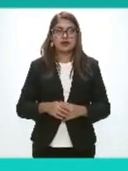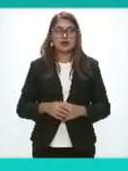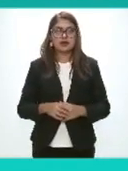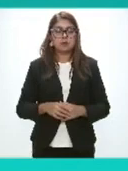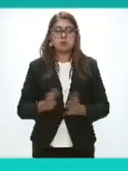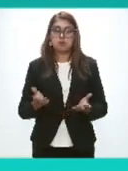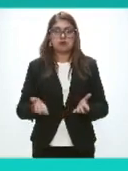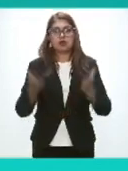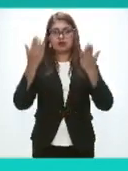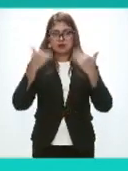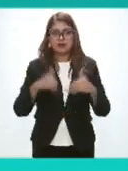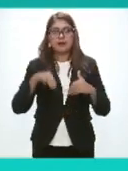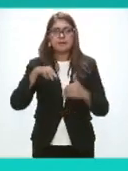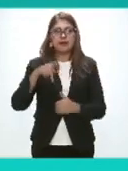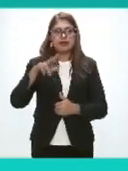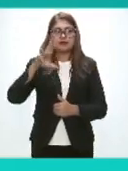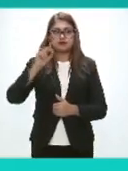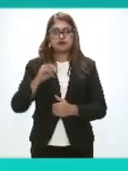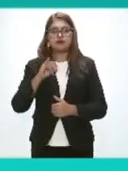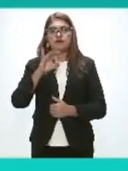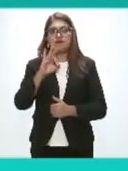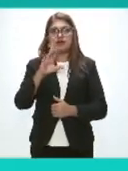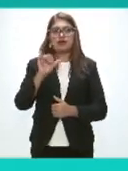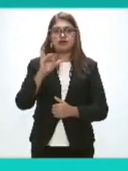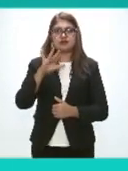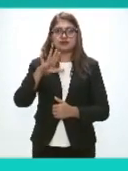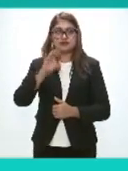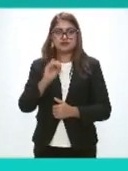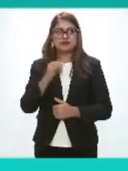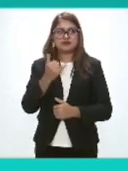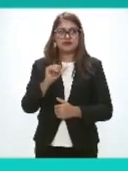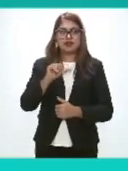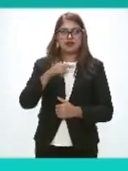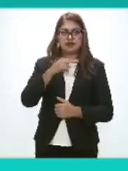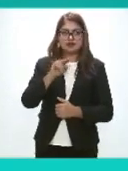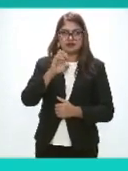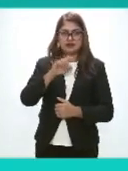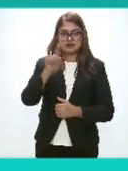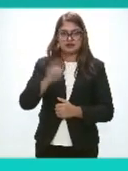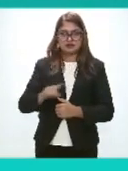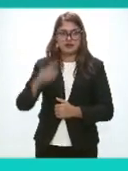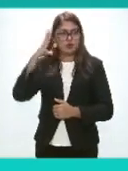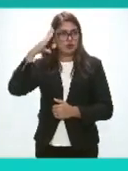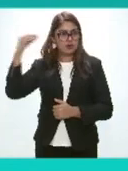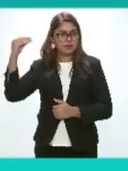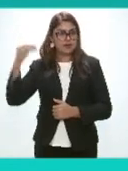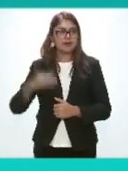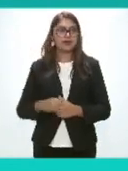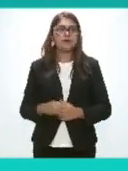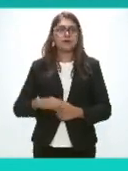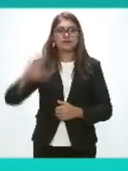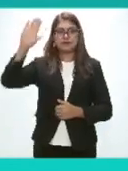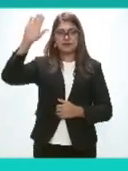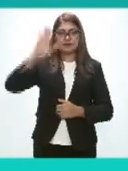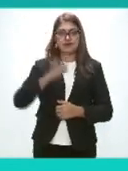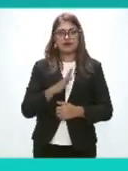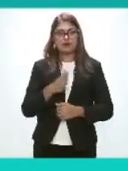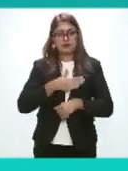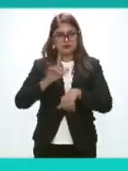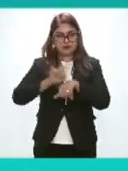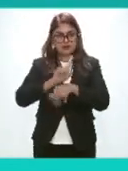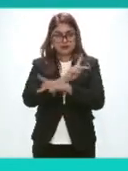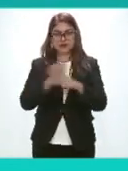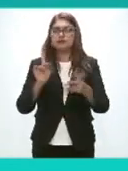Pasaríamos con el maestro Francisco Yáñez Centeno De el Instituto De Colima Presente Buenos días a todos Gracias